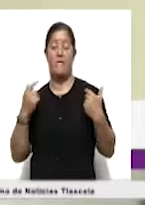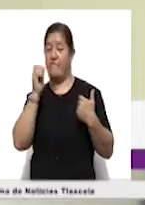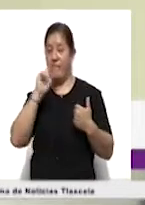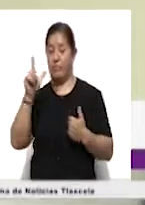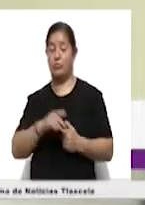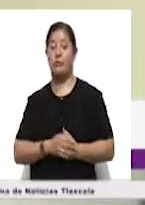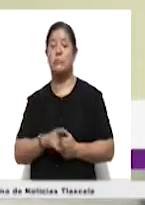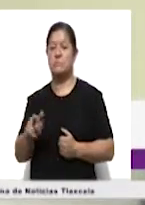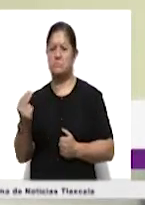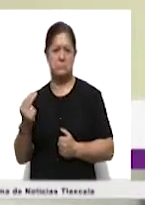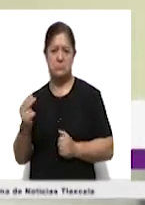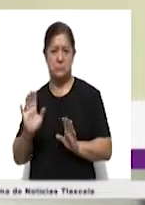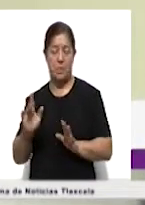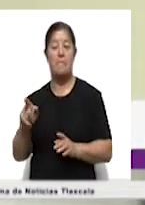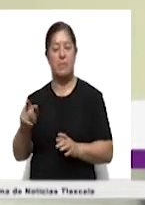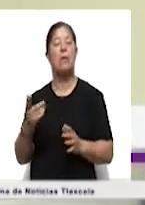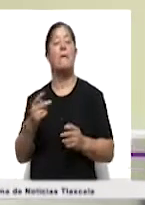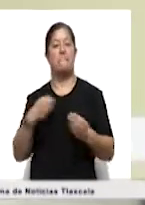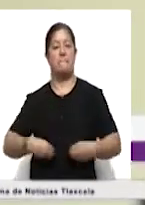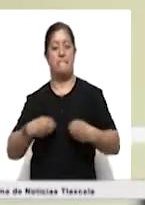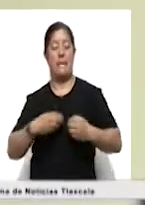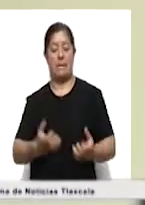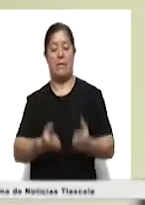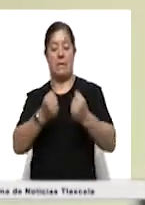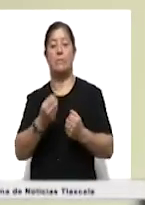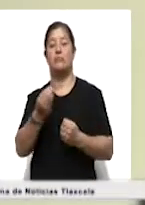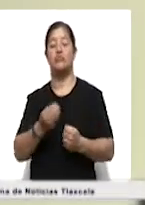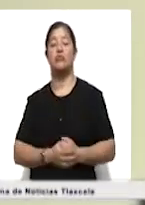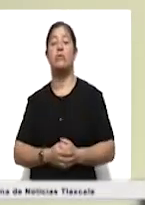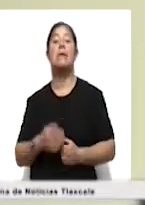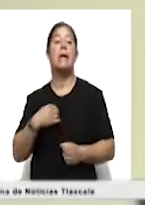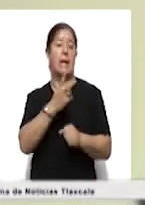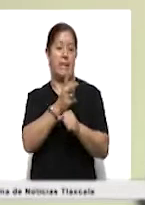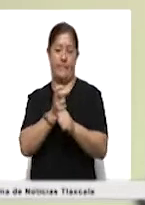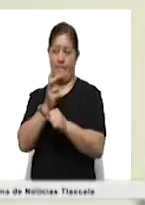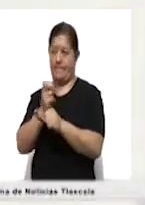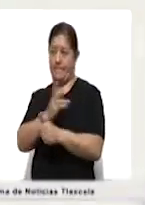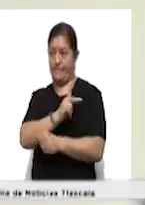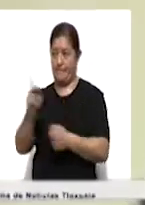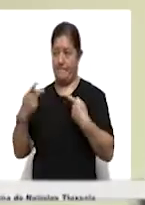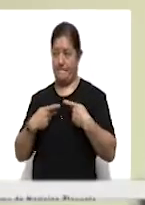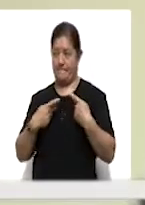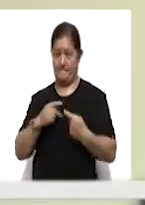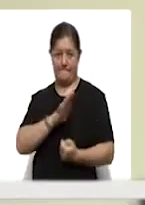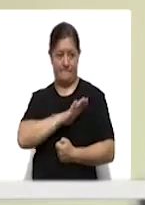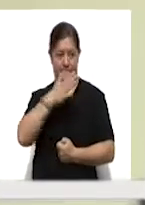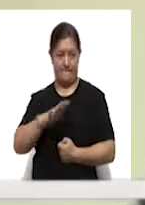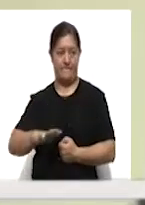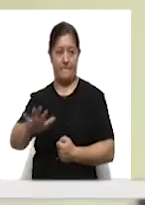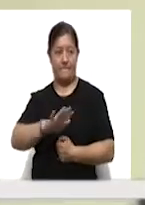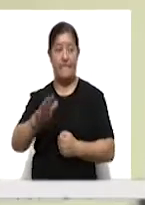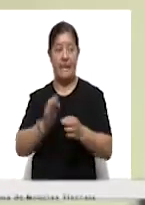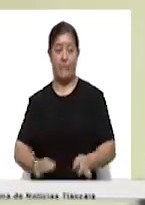salvaron muchas vidas, por lo que invitamos a toda la ciudadanía en general de lo importante que es la